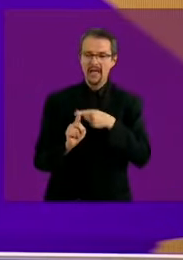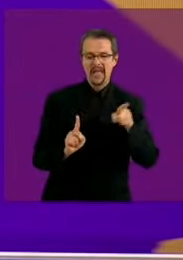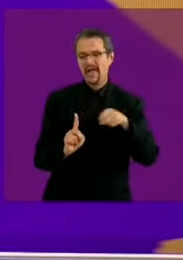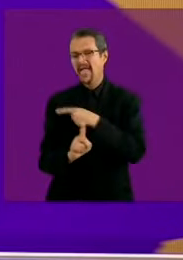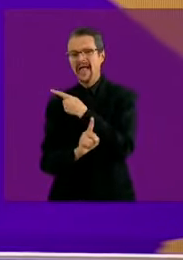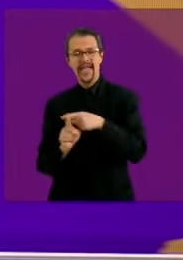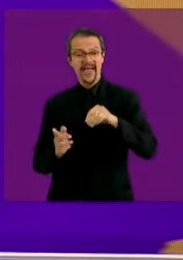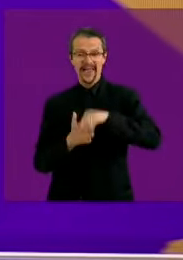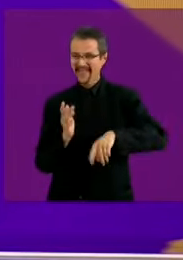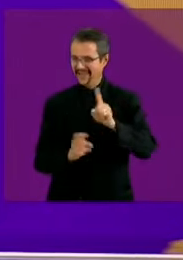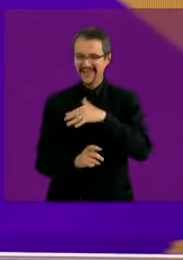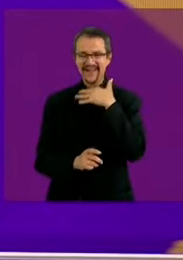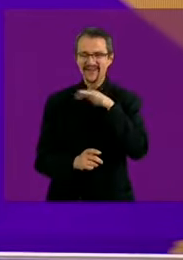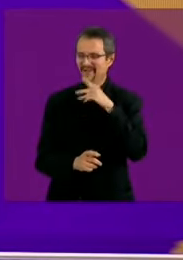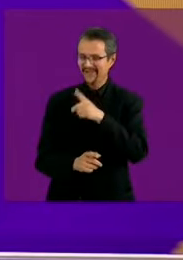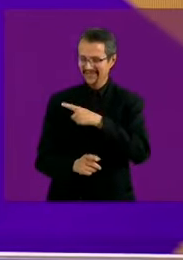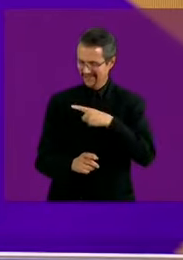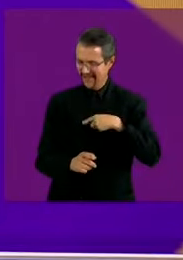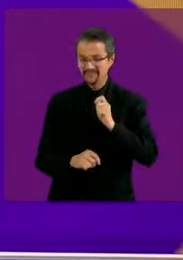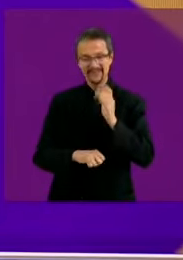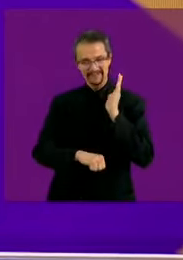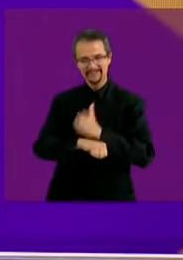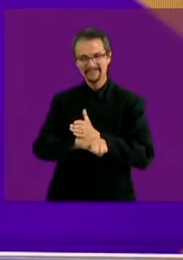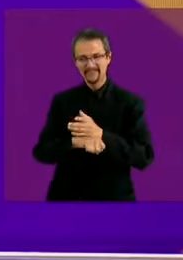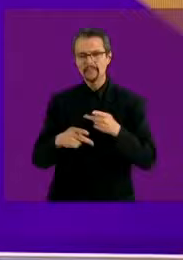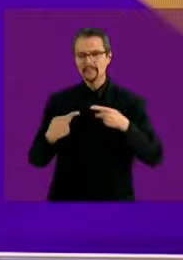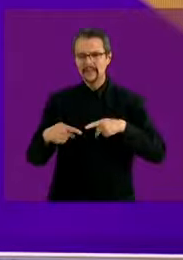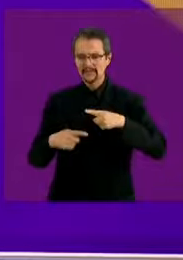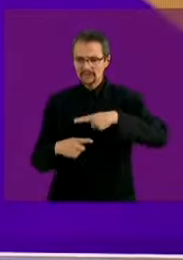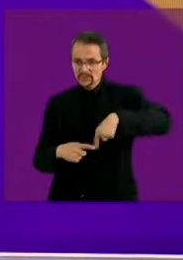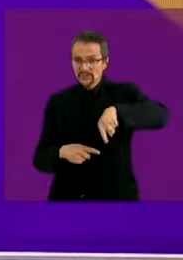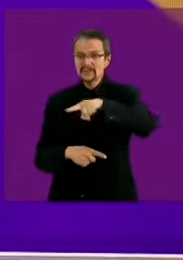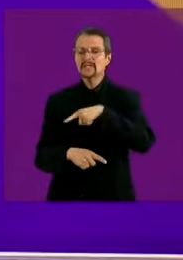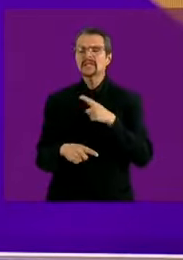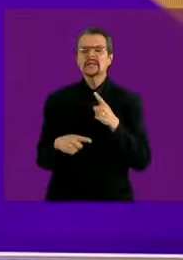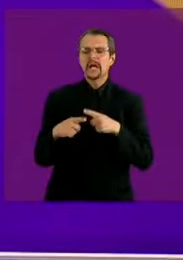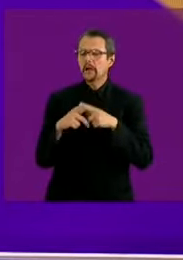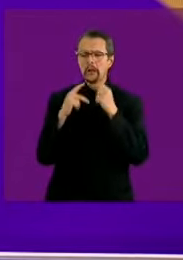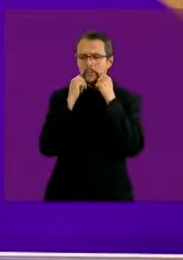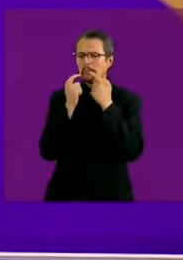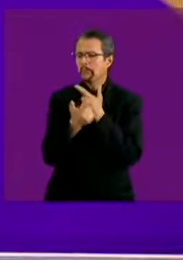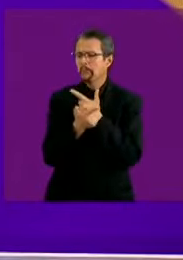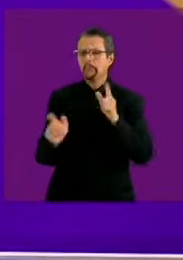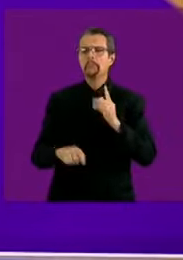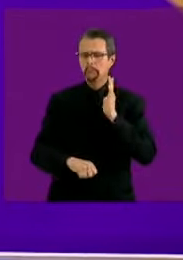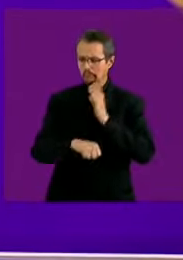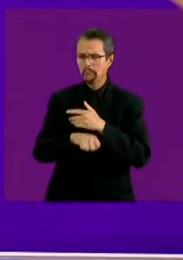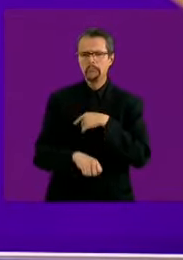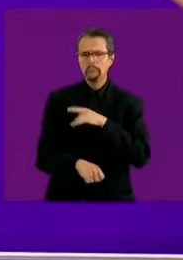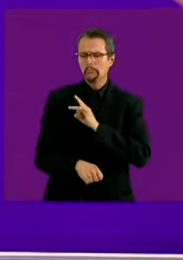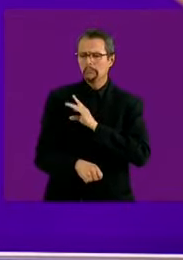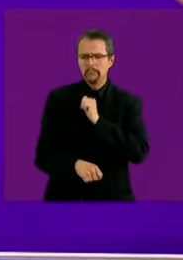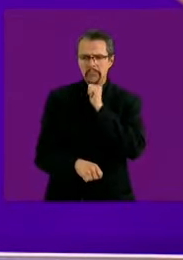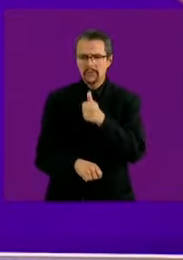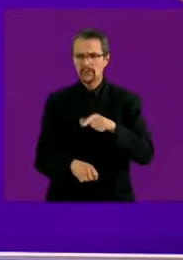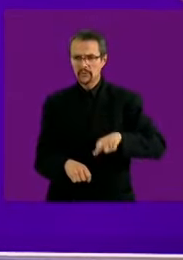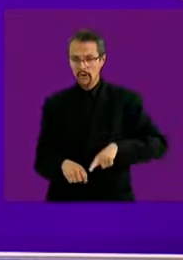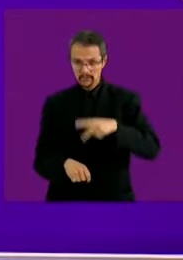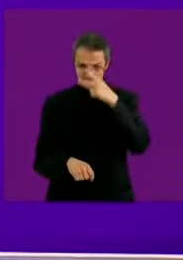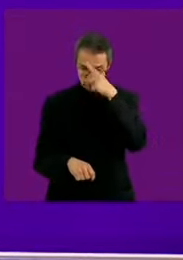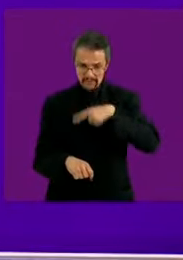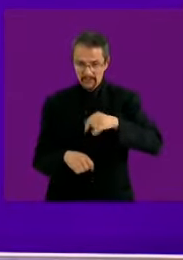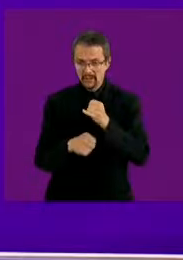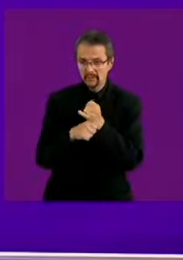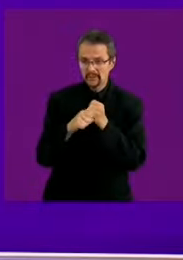castigar. Trátese de quien se trate. No me da ningún temor. Este gobierno decidió no investigar las casas de